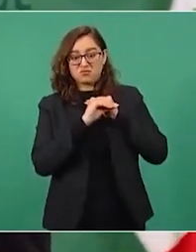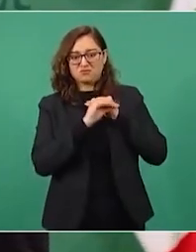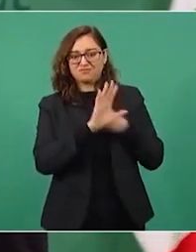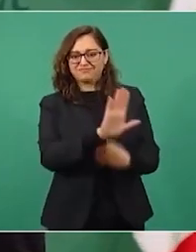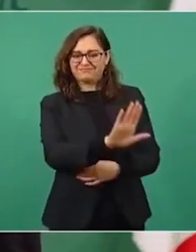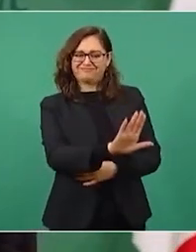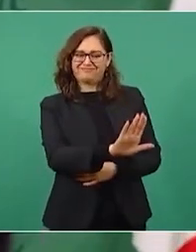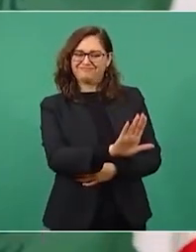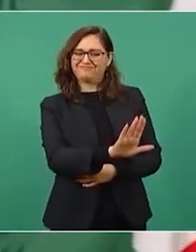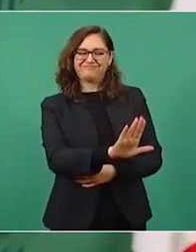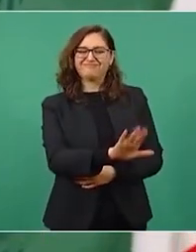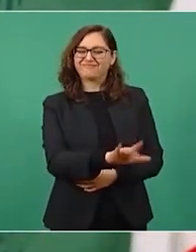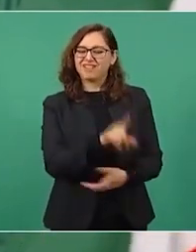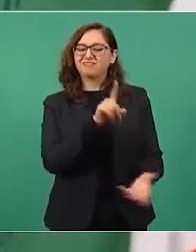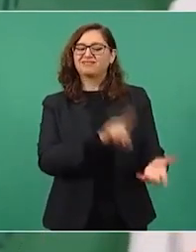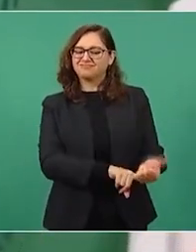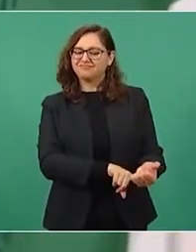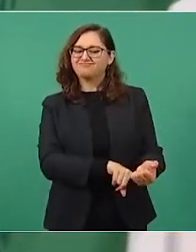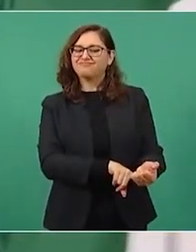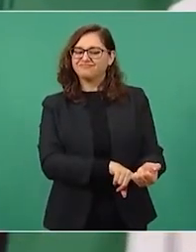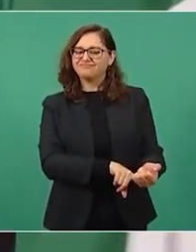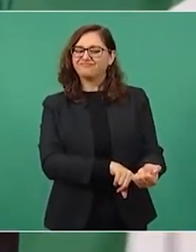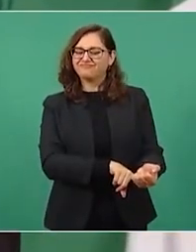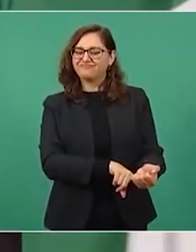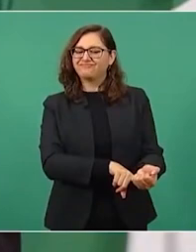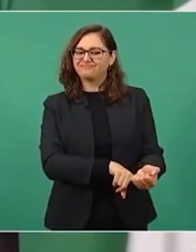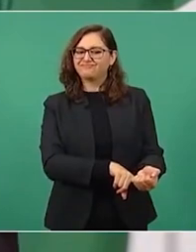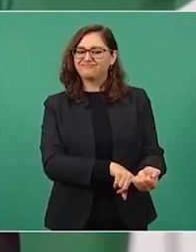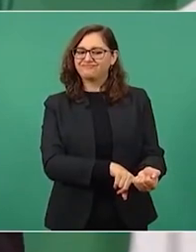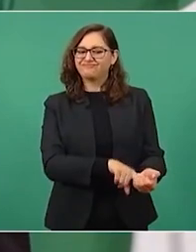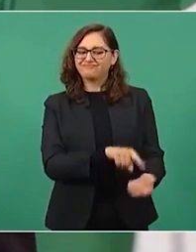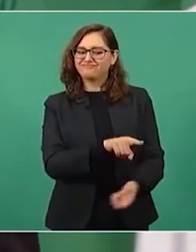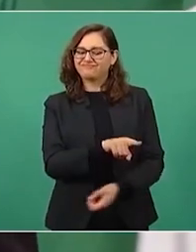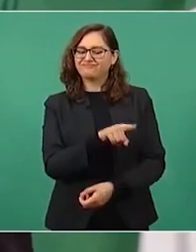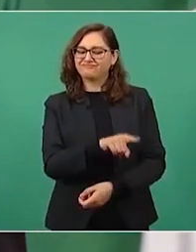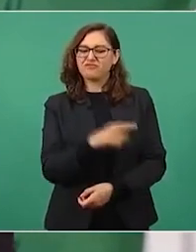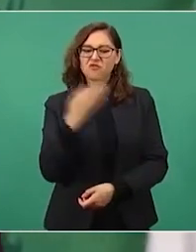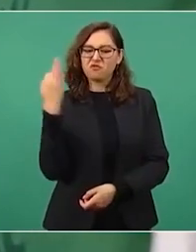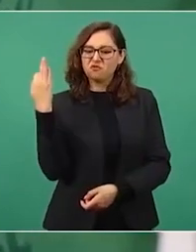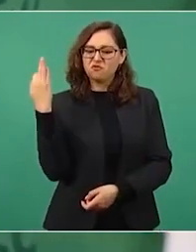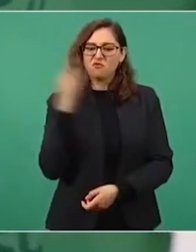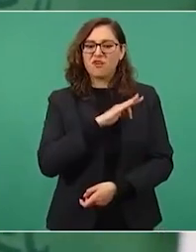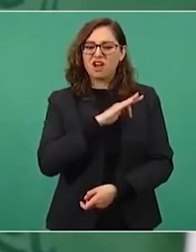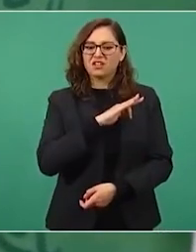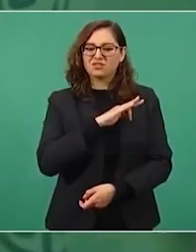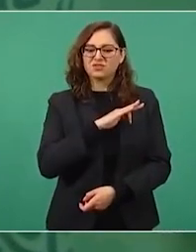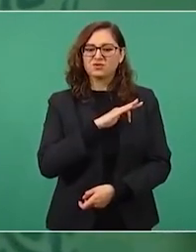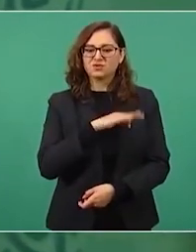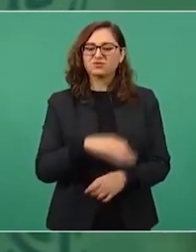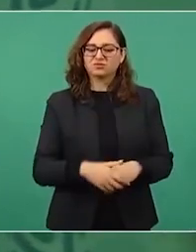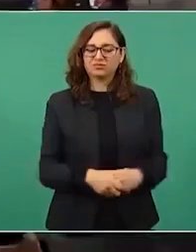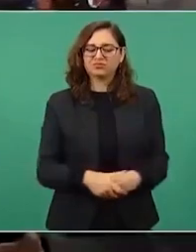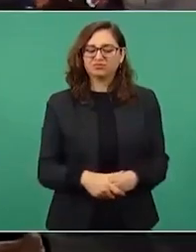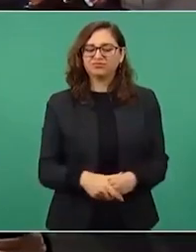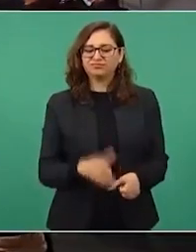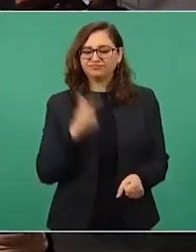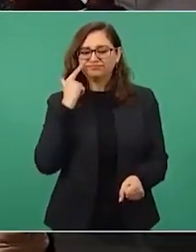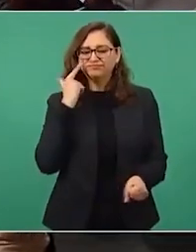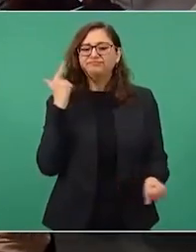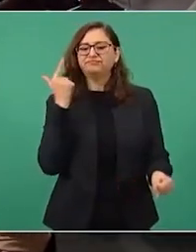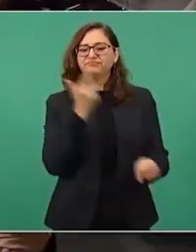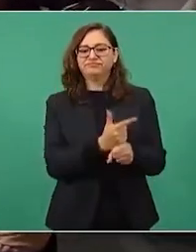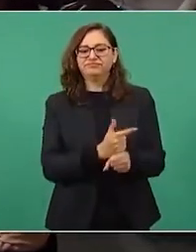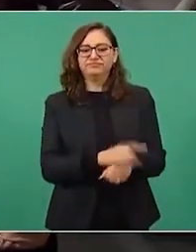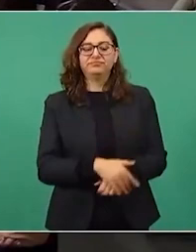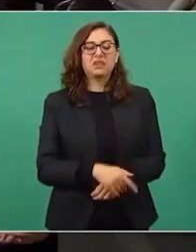no no lo aguanté a mí no me besó yo ¿quiénes eran los candidatos? besó